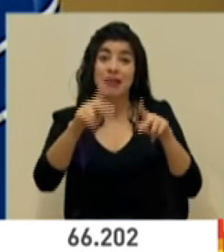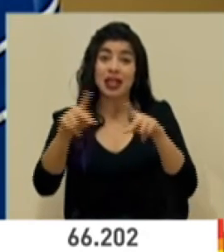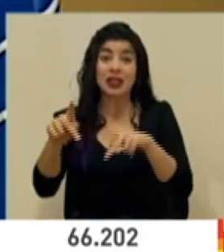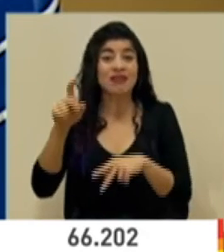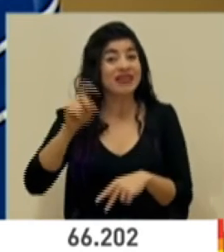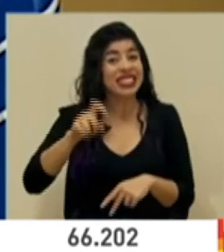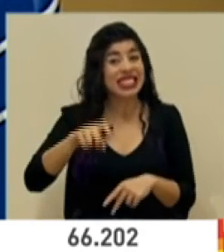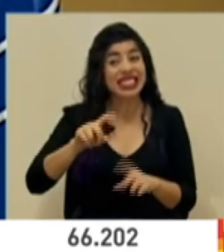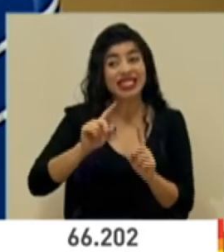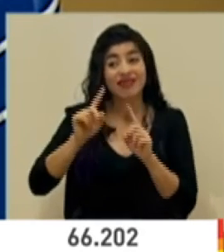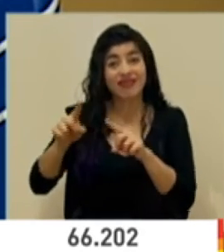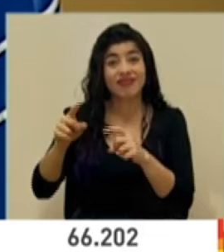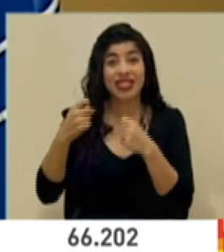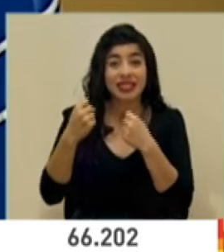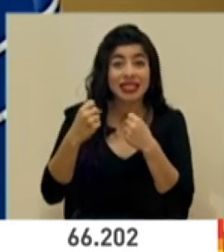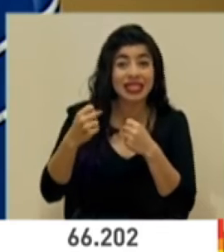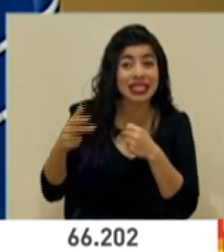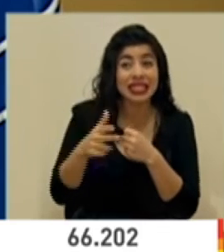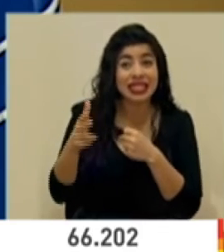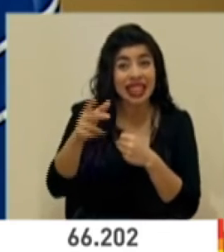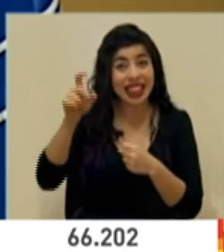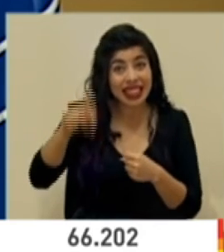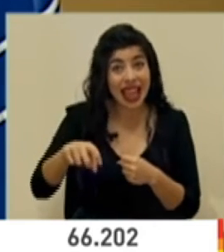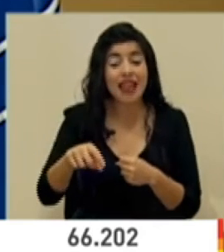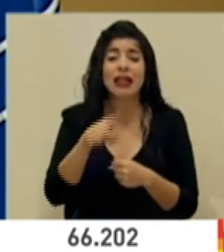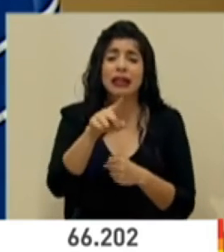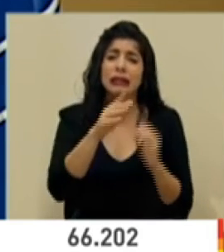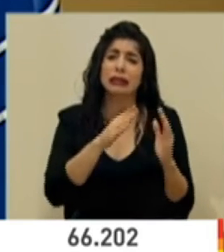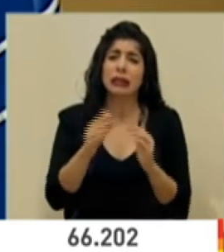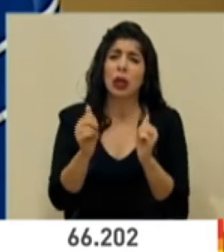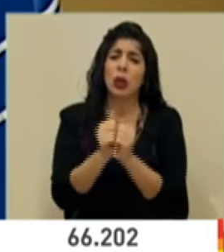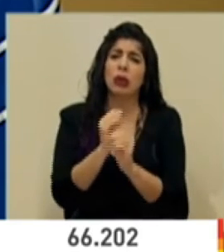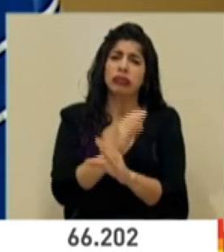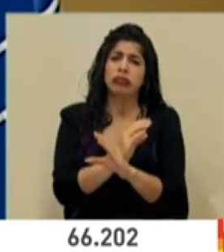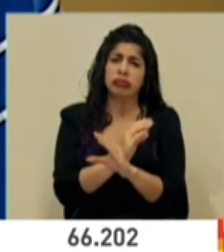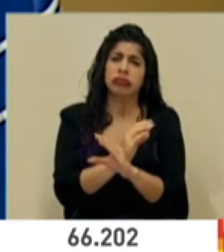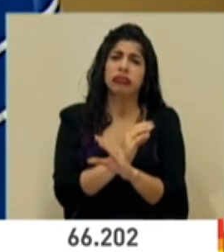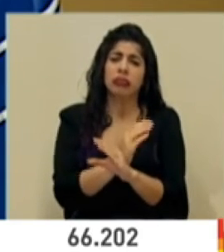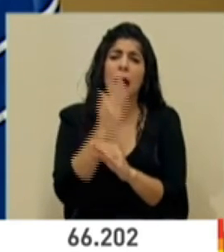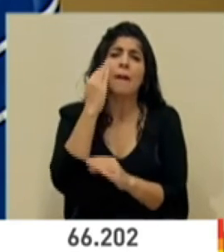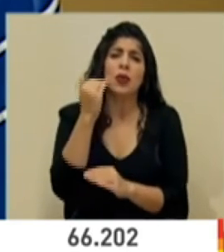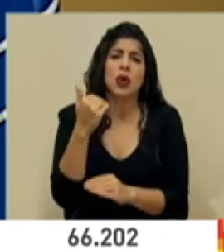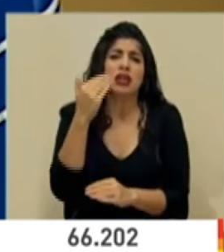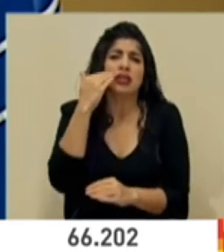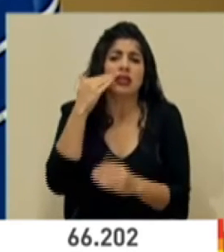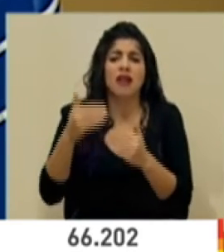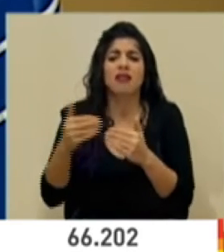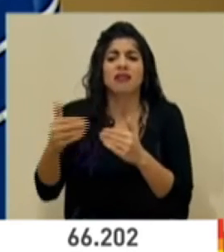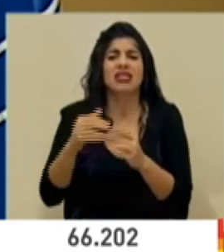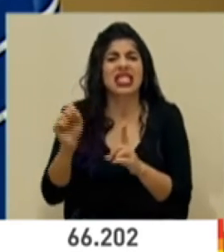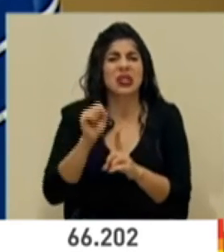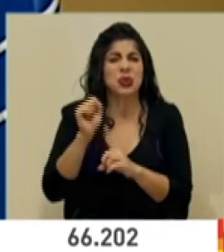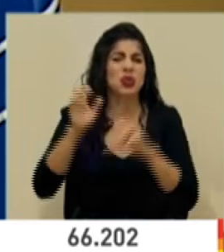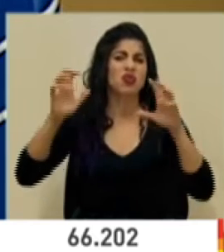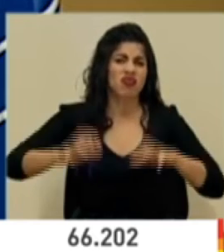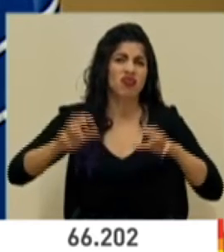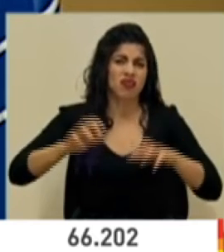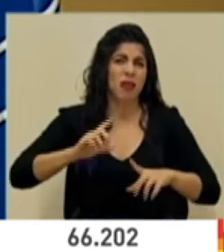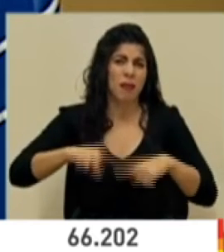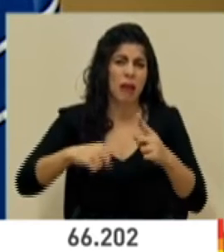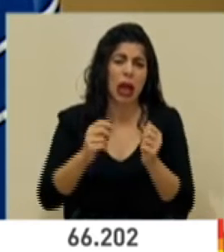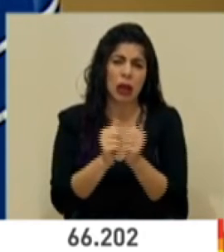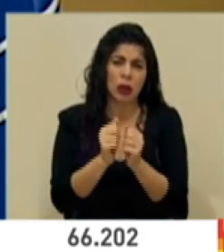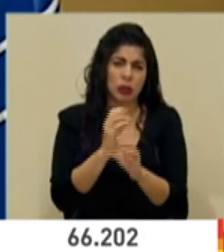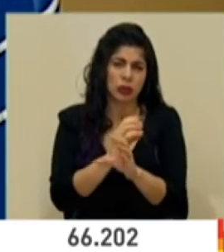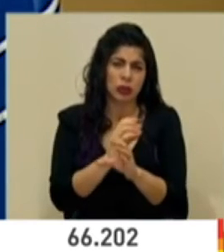que viajar por nuestras carreteras, pues tomar también todas las precauciones porque tendremos condiciones lluviosas. Y no